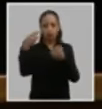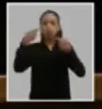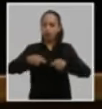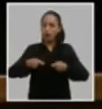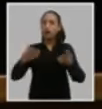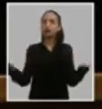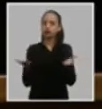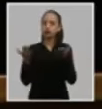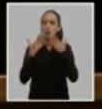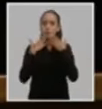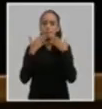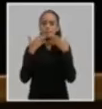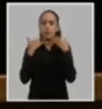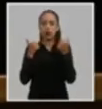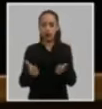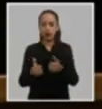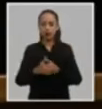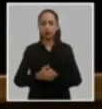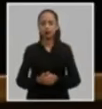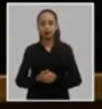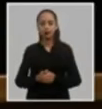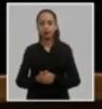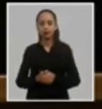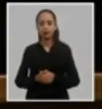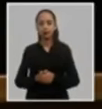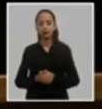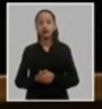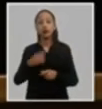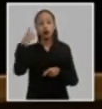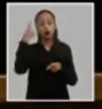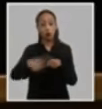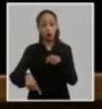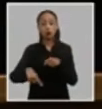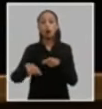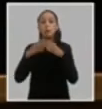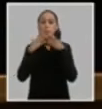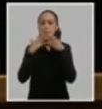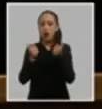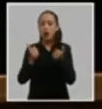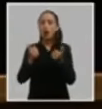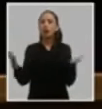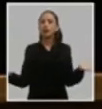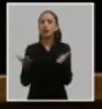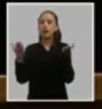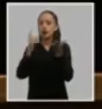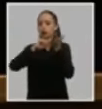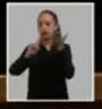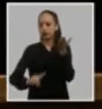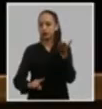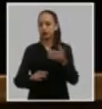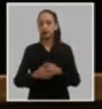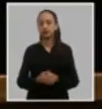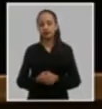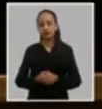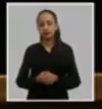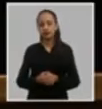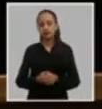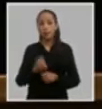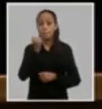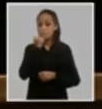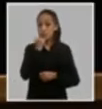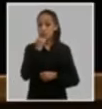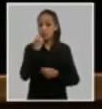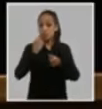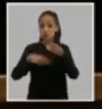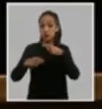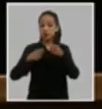lograr una mayor participación de las fuentes renovables en la matriz energética incrementar las exportaciones y